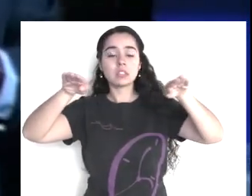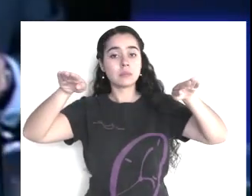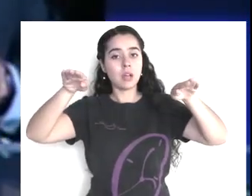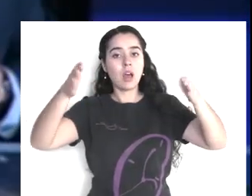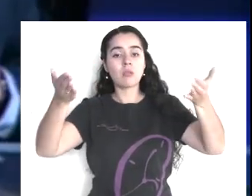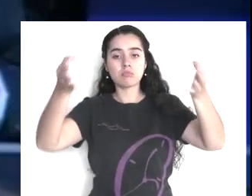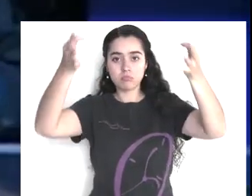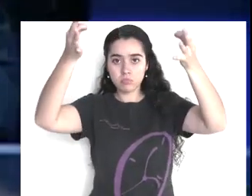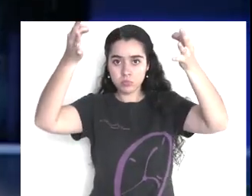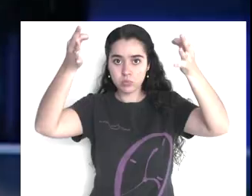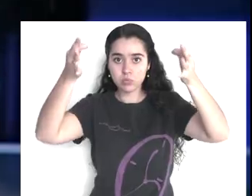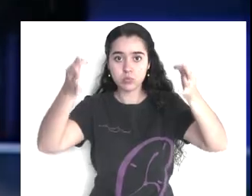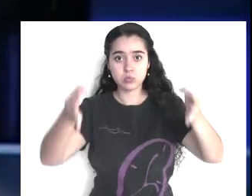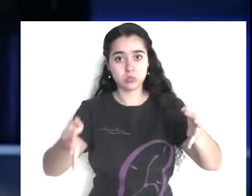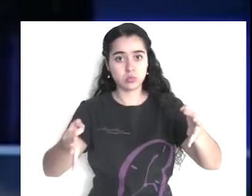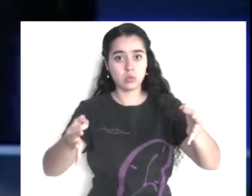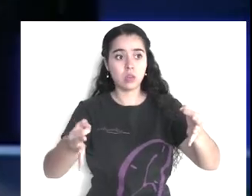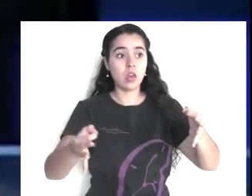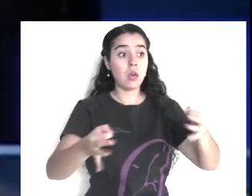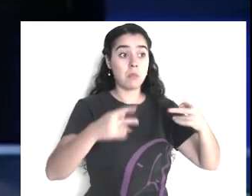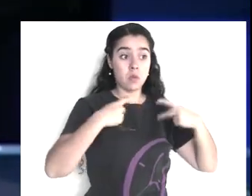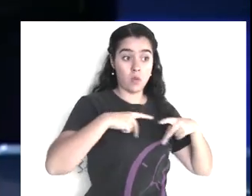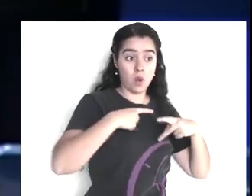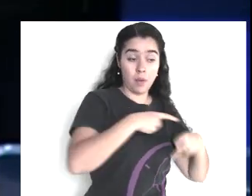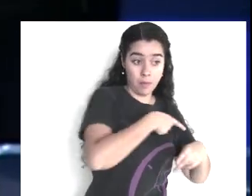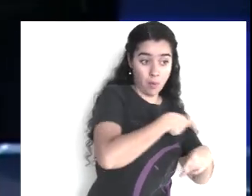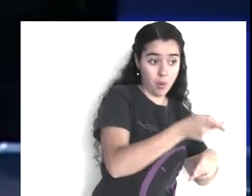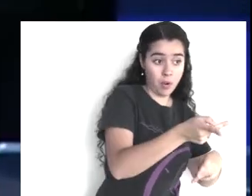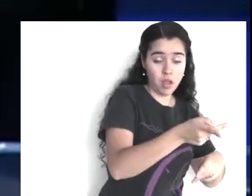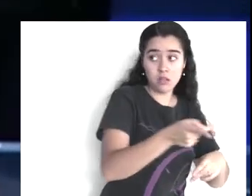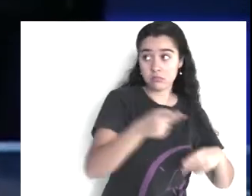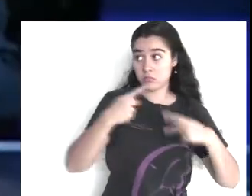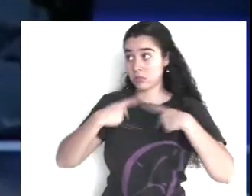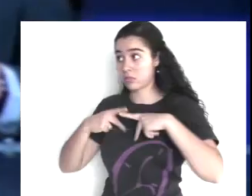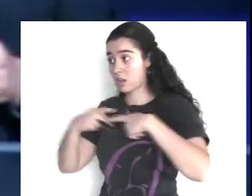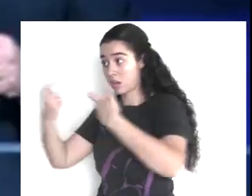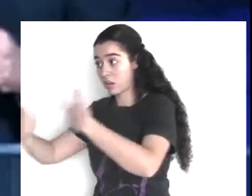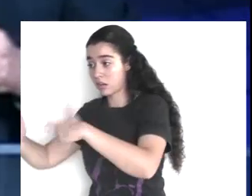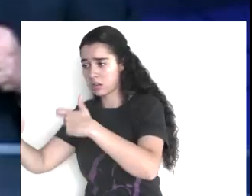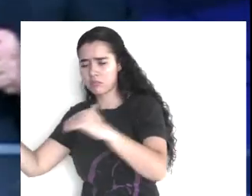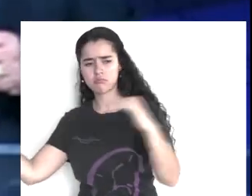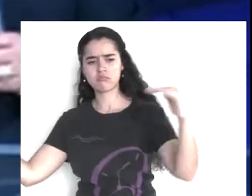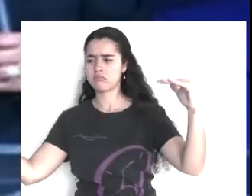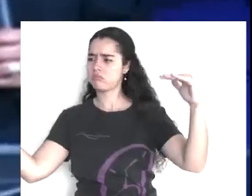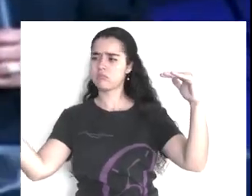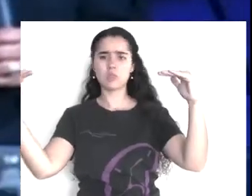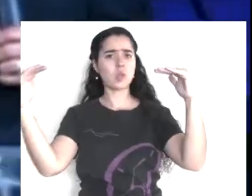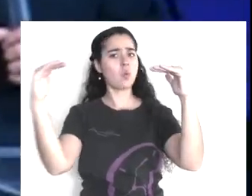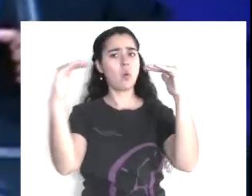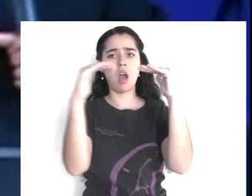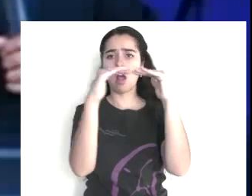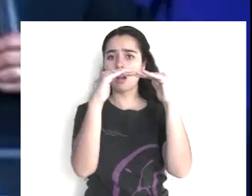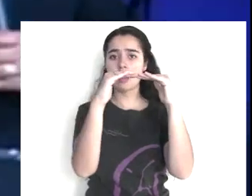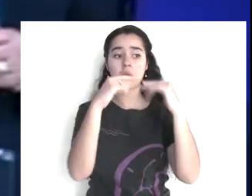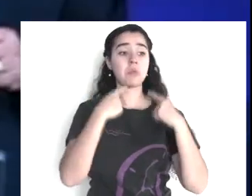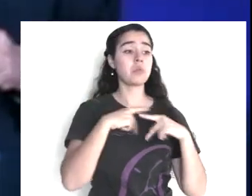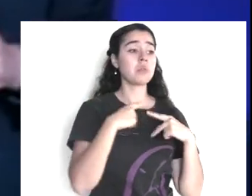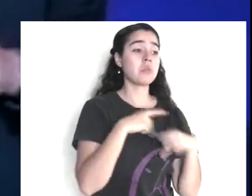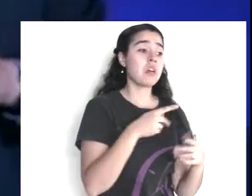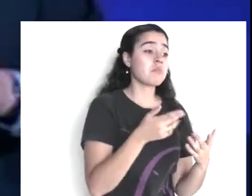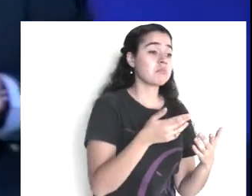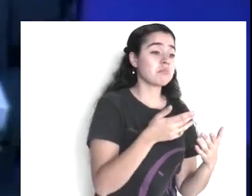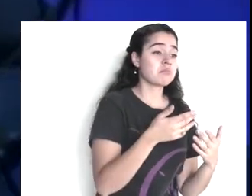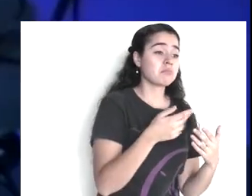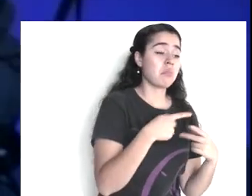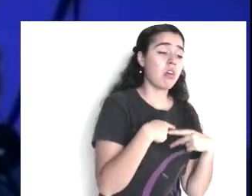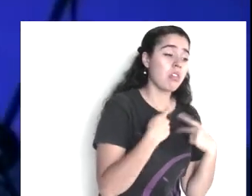vas a oír, al rico, al influyente, pero también vas a oír, la versión del pobre, y del que no tiene nada, del indefenso, a